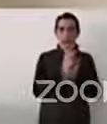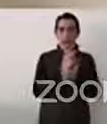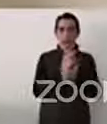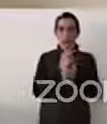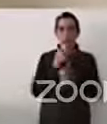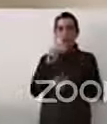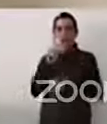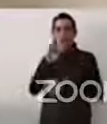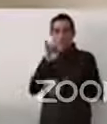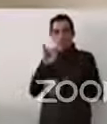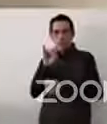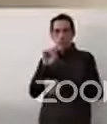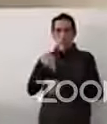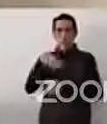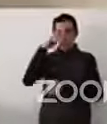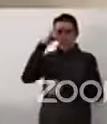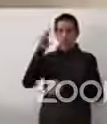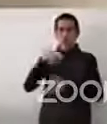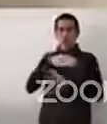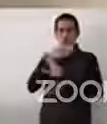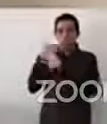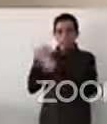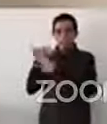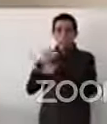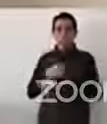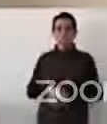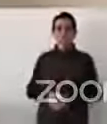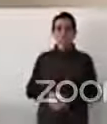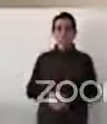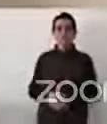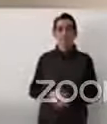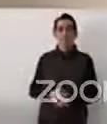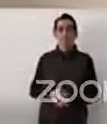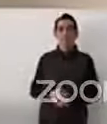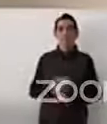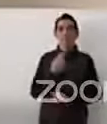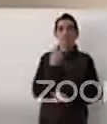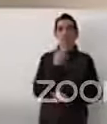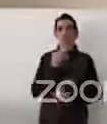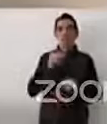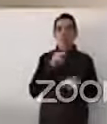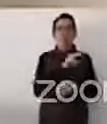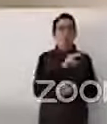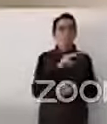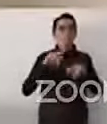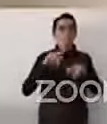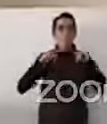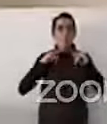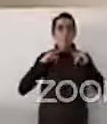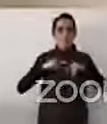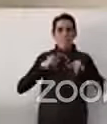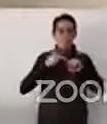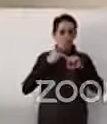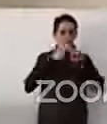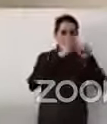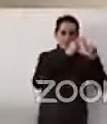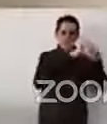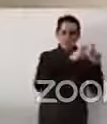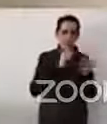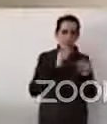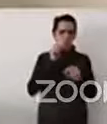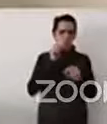reconocer que las personas son iguales es importante no solo por una cuestión de derechos humanos sino incluso por una cuestión